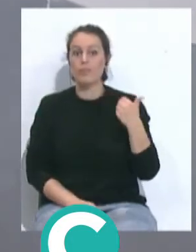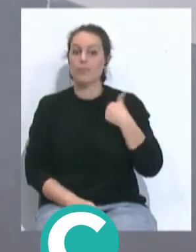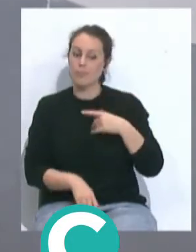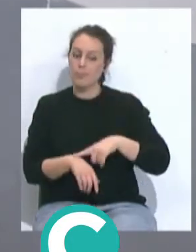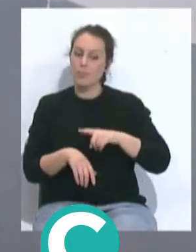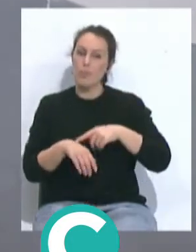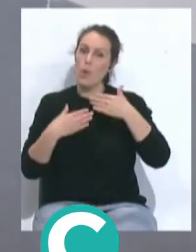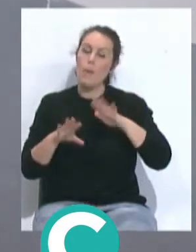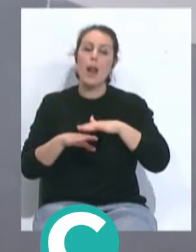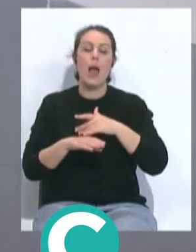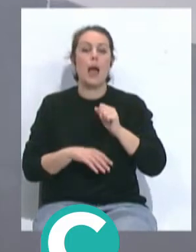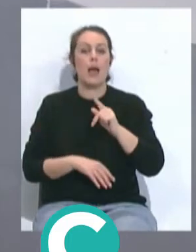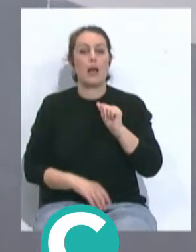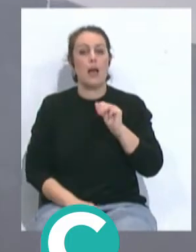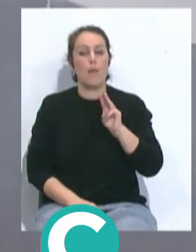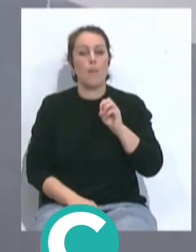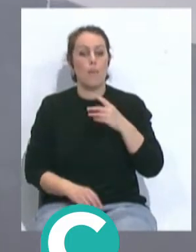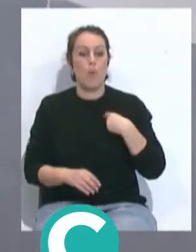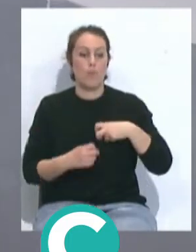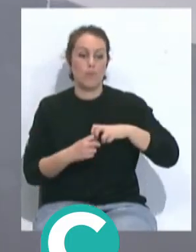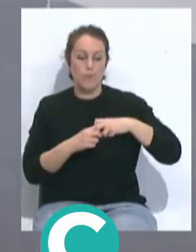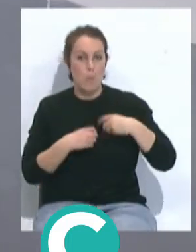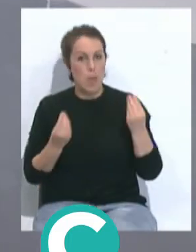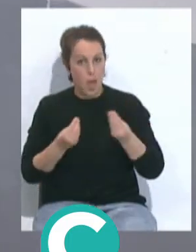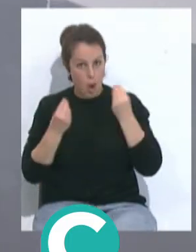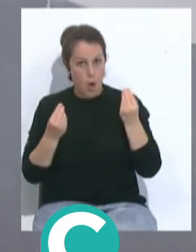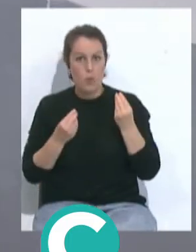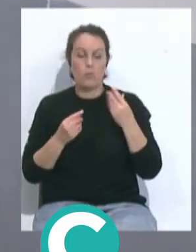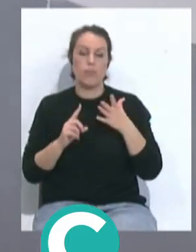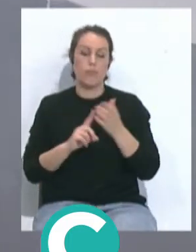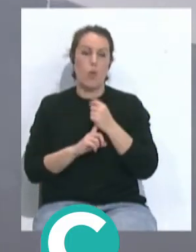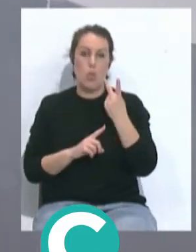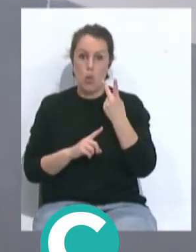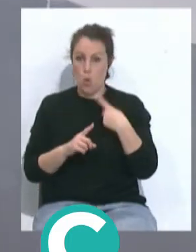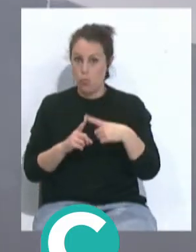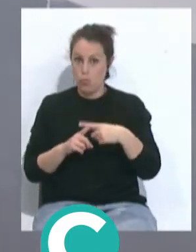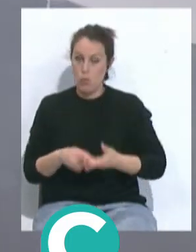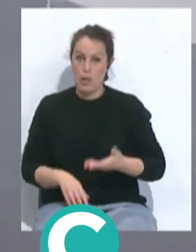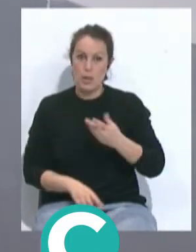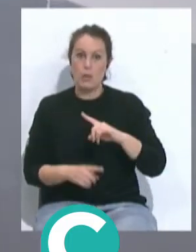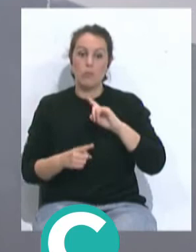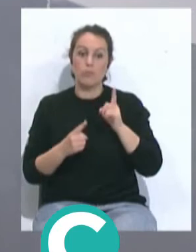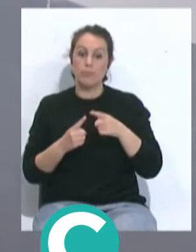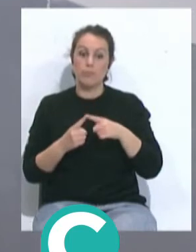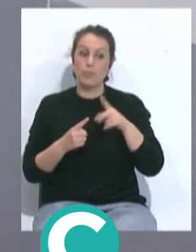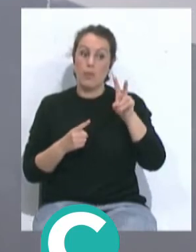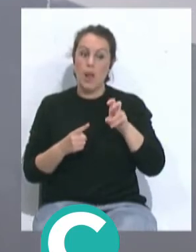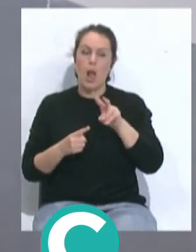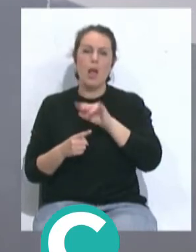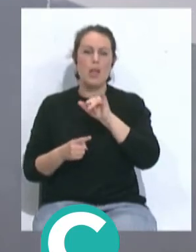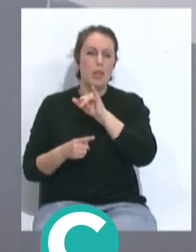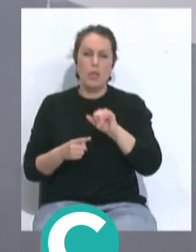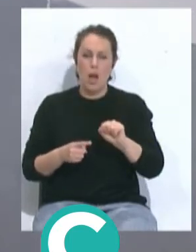tiempo para la recuperación de Carlos Acapó con lo cual que se consiguieron dos cosas importantes, una la validez de Isaac